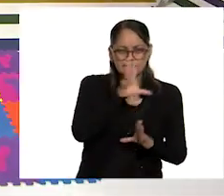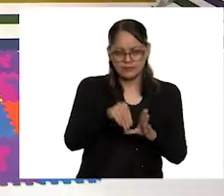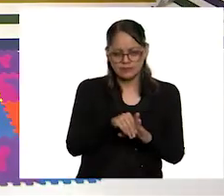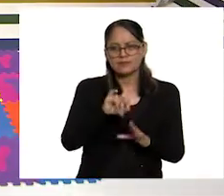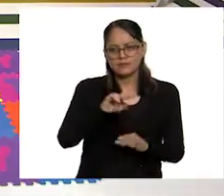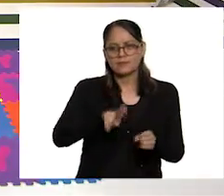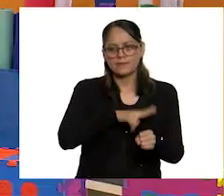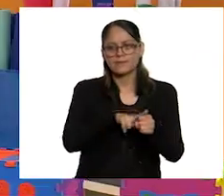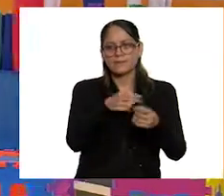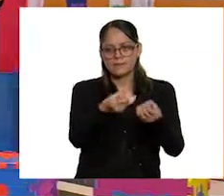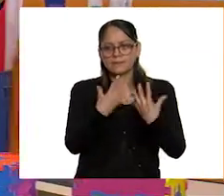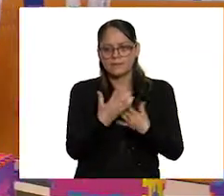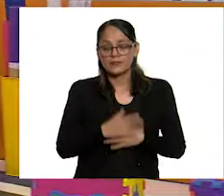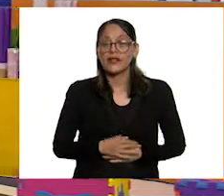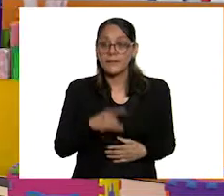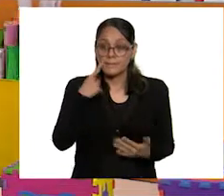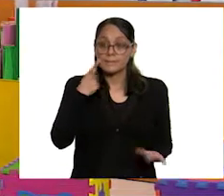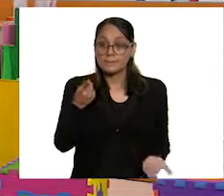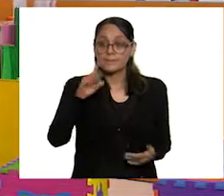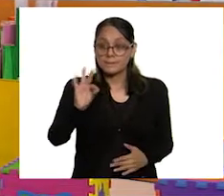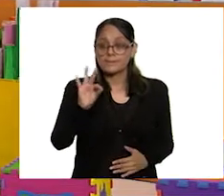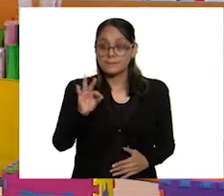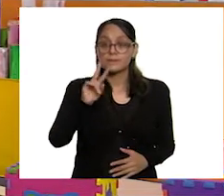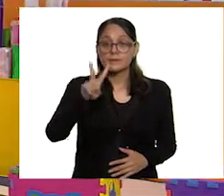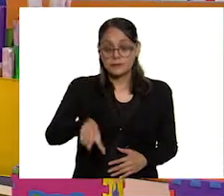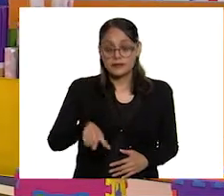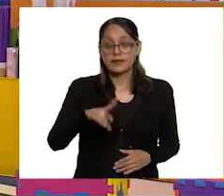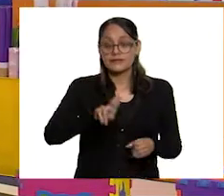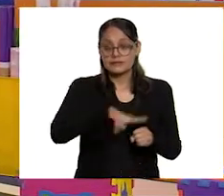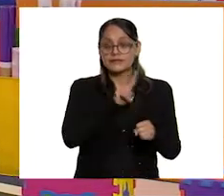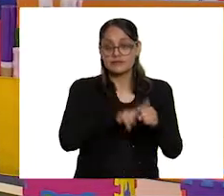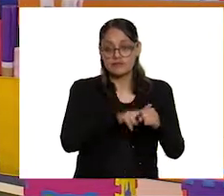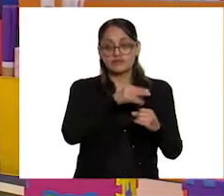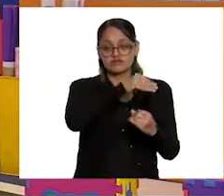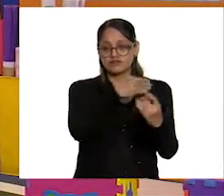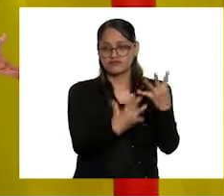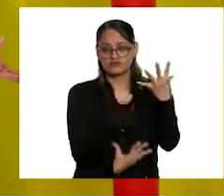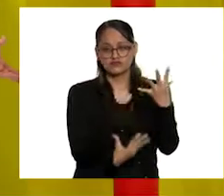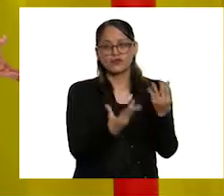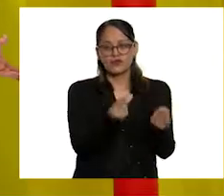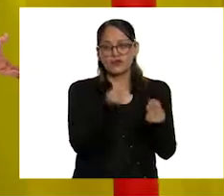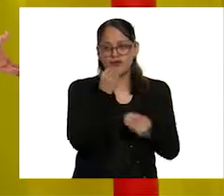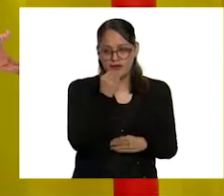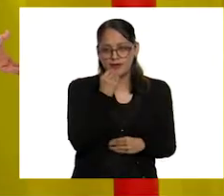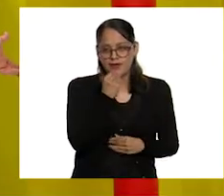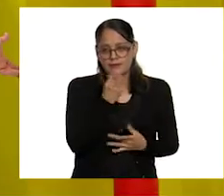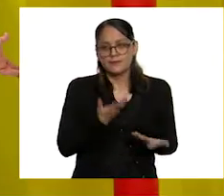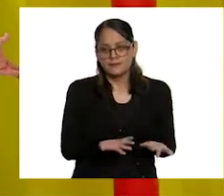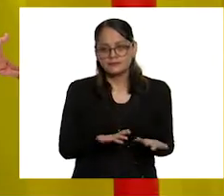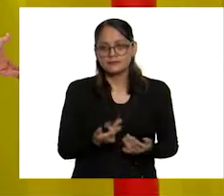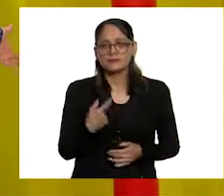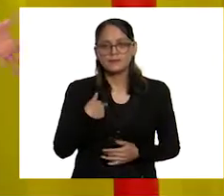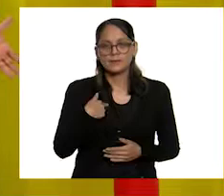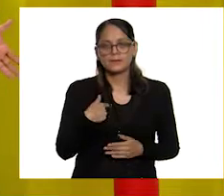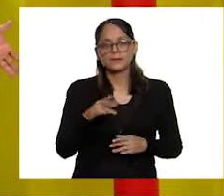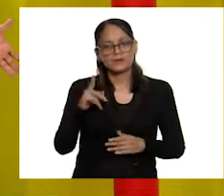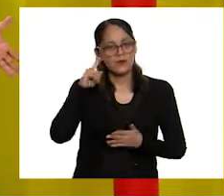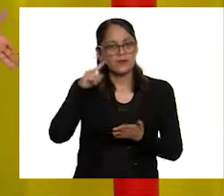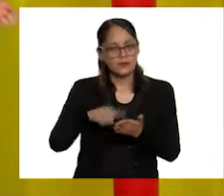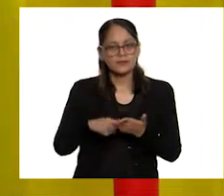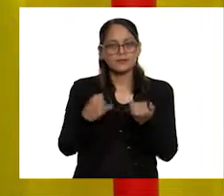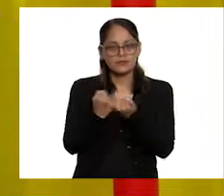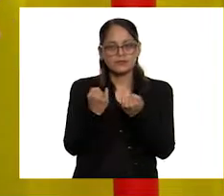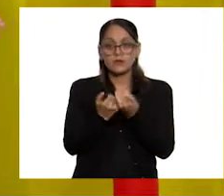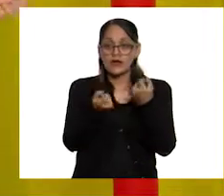Excelente. Sí te das cuenta que de la naturaleza viene la mayor parte de los alimentos. Por supuesto. Y yo creo que quienes